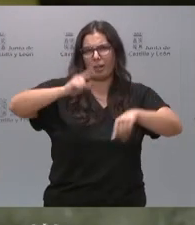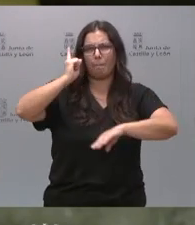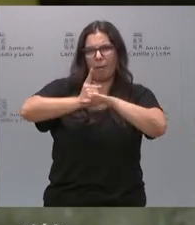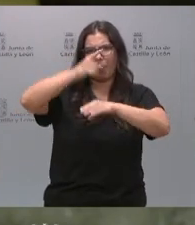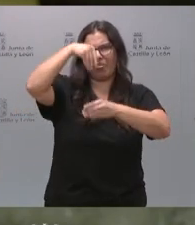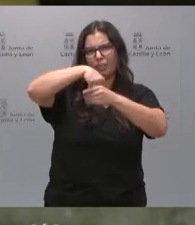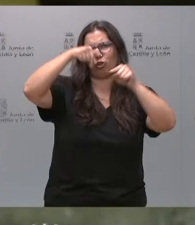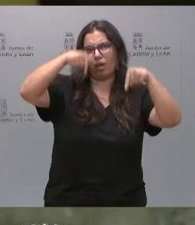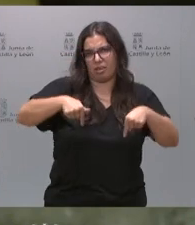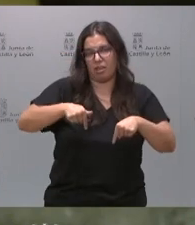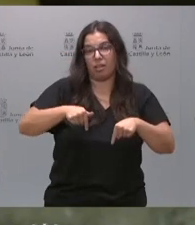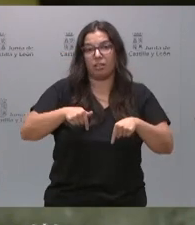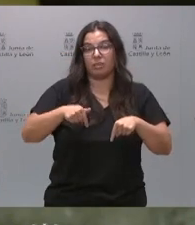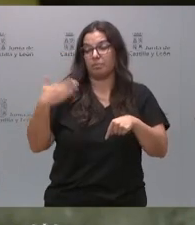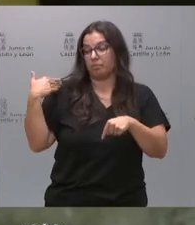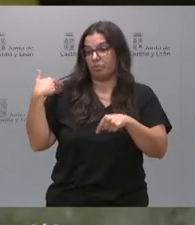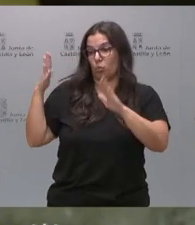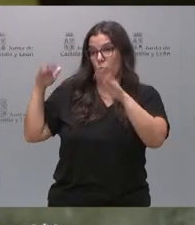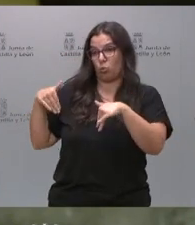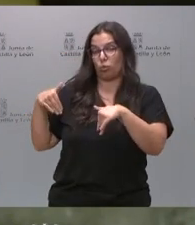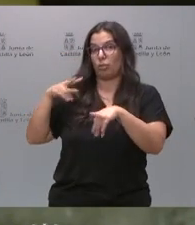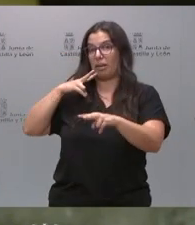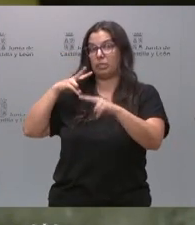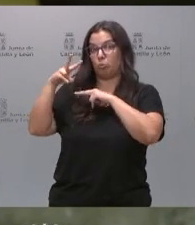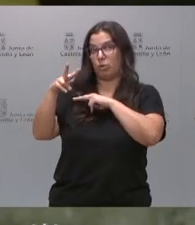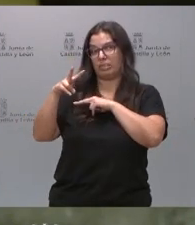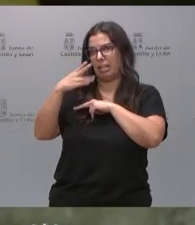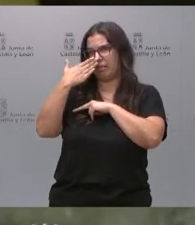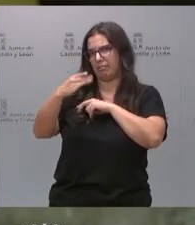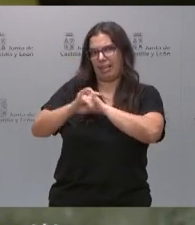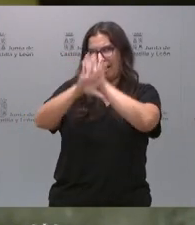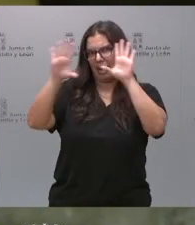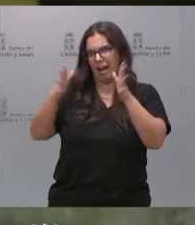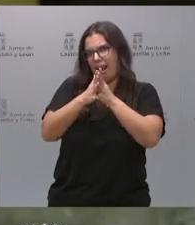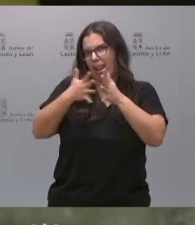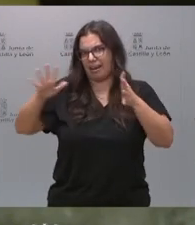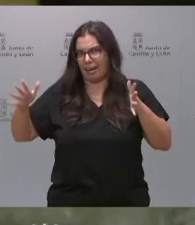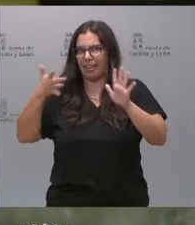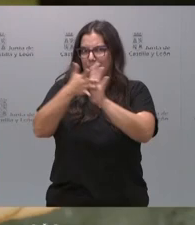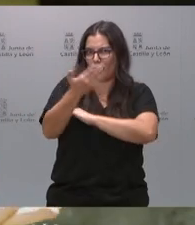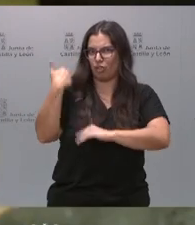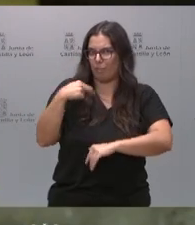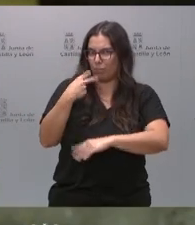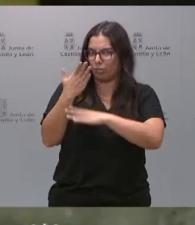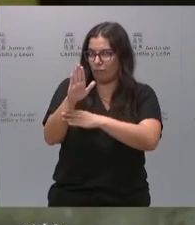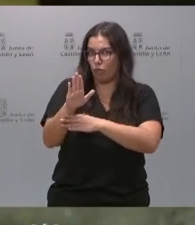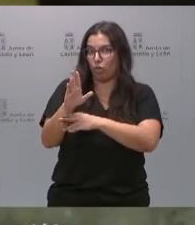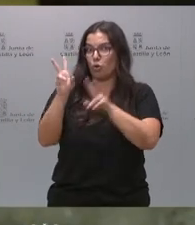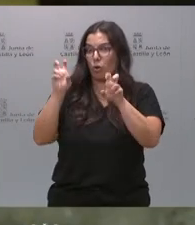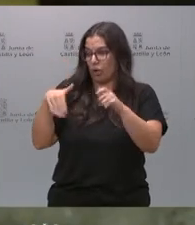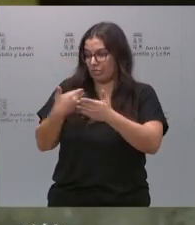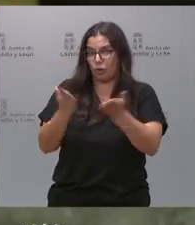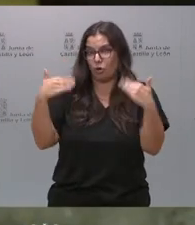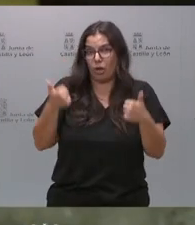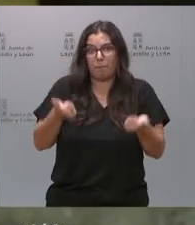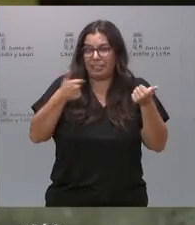Y novedades no ha habido desde la respuesta clara, precisa y extensa que dio el otro día el portavoz del Gobierno. No puedo decir nada